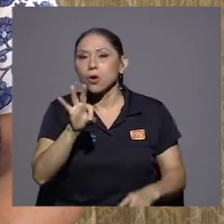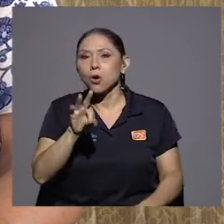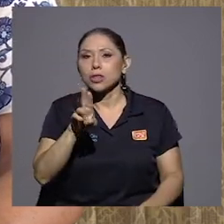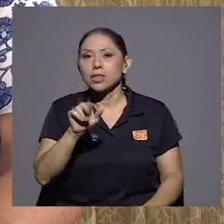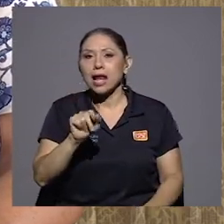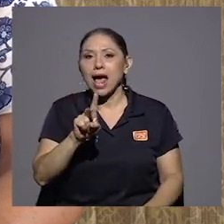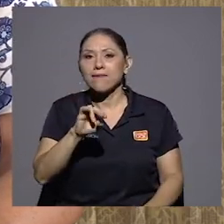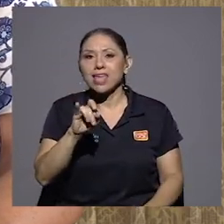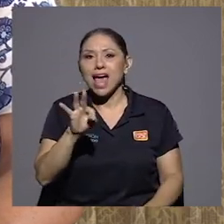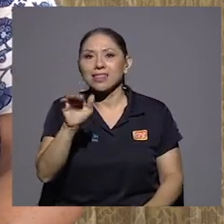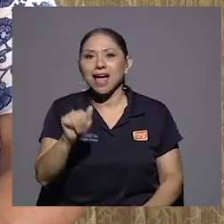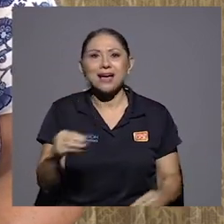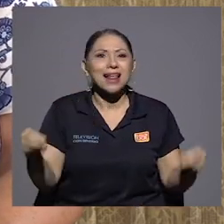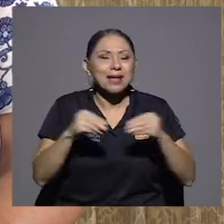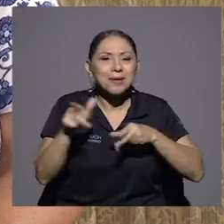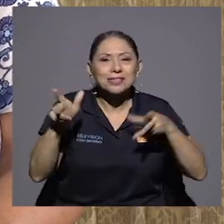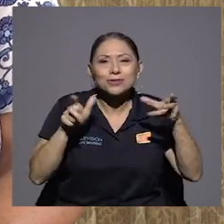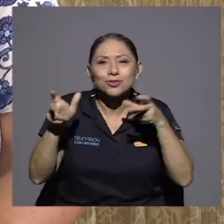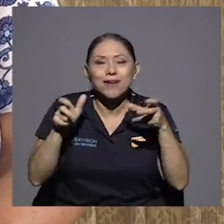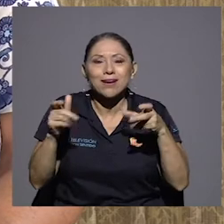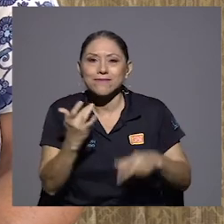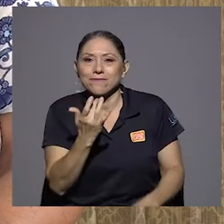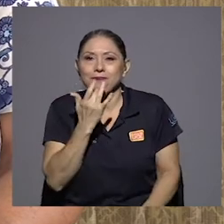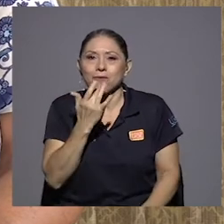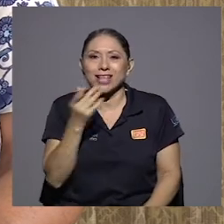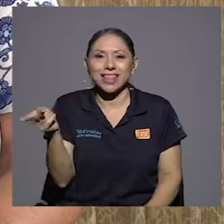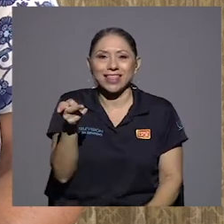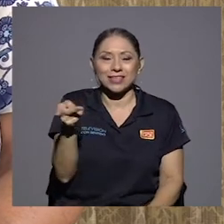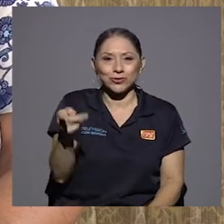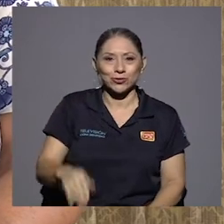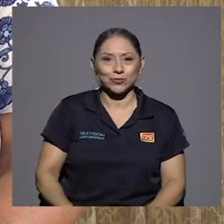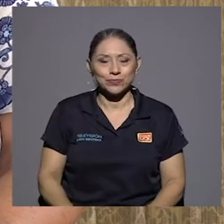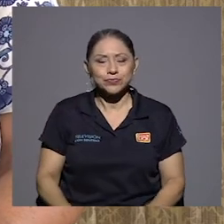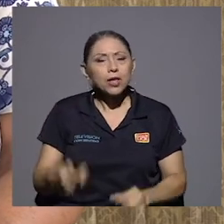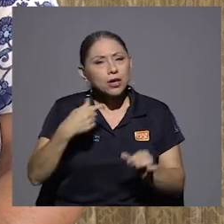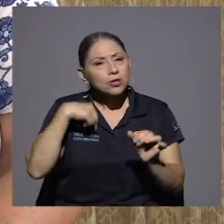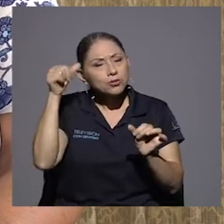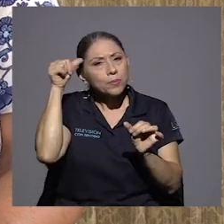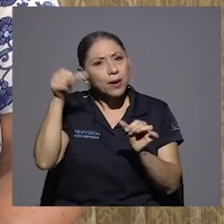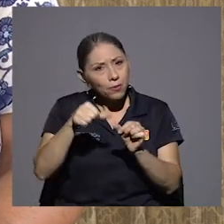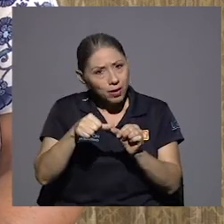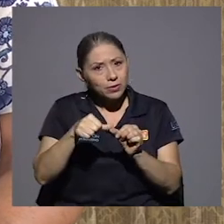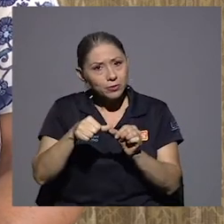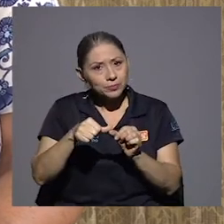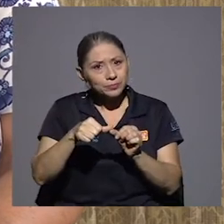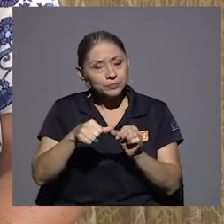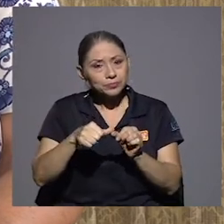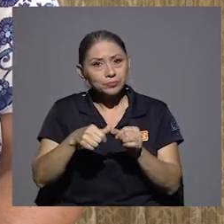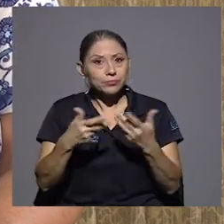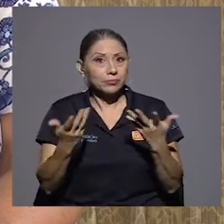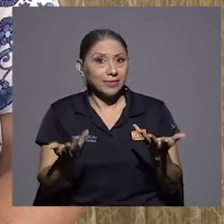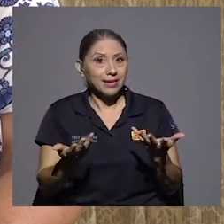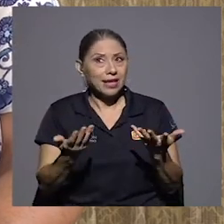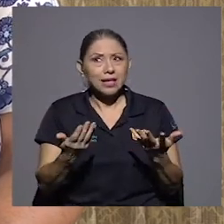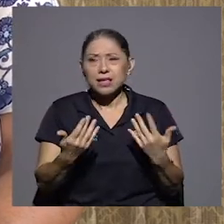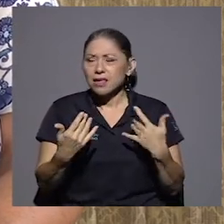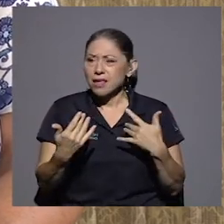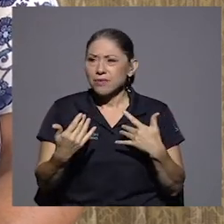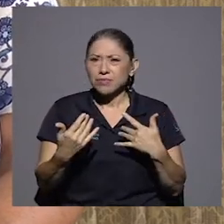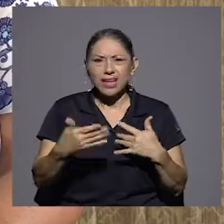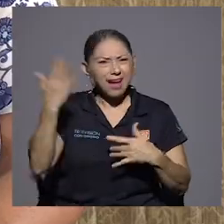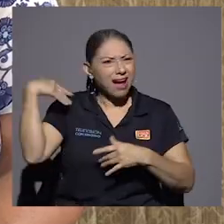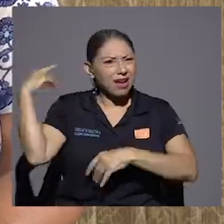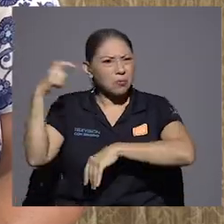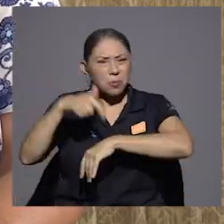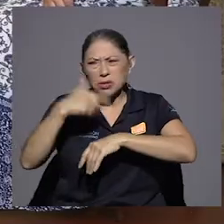escuchaban, que era la favorita de ellos. Y yo me acuerdo contar a mi mamá porque en eso yo no sé